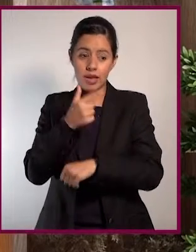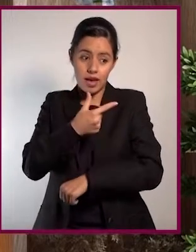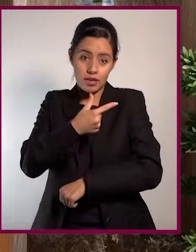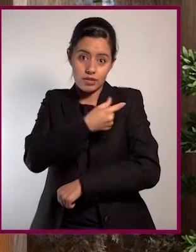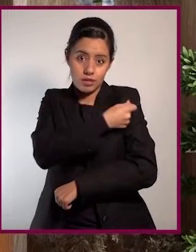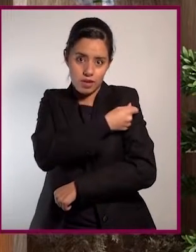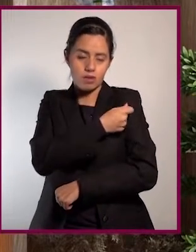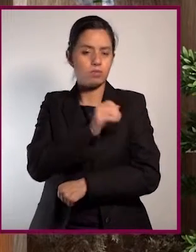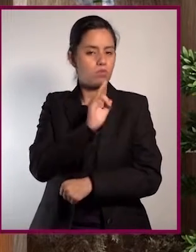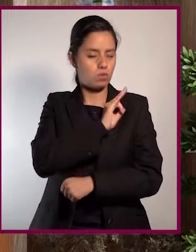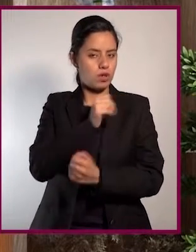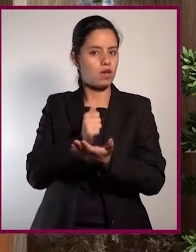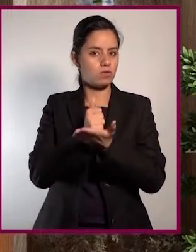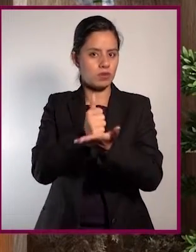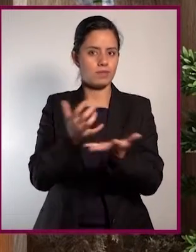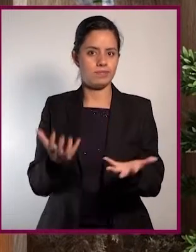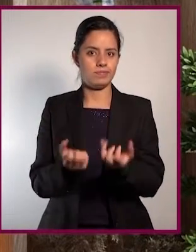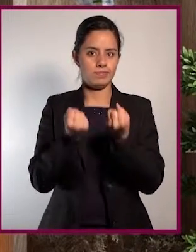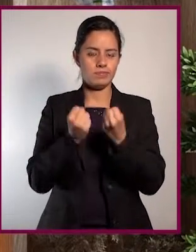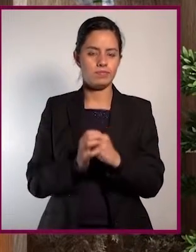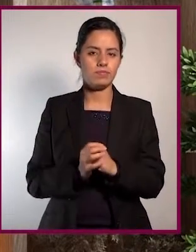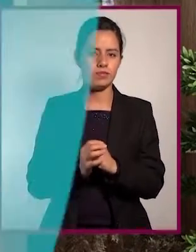simple inyección podría salvar la vida.